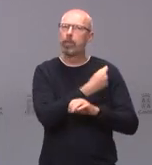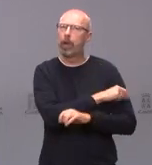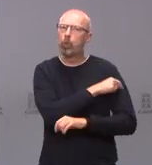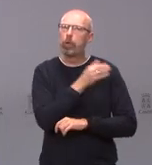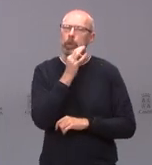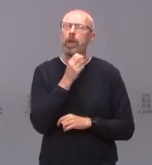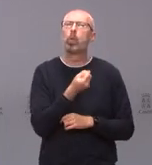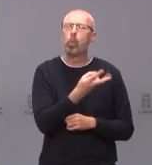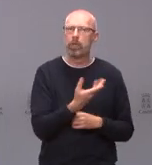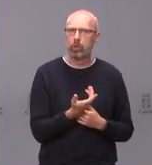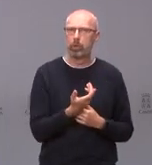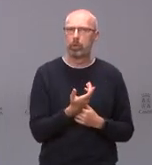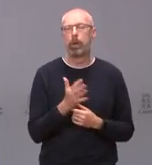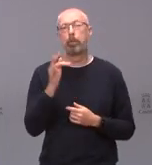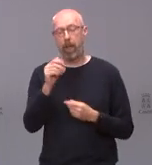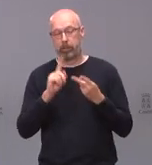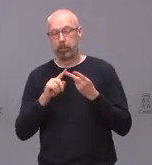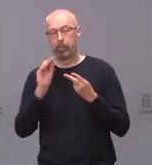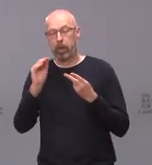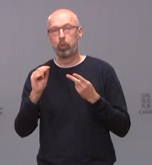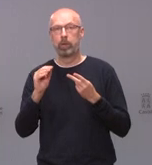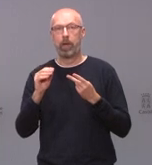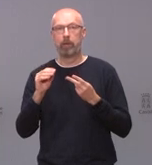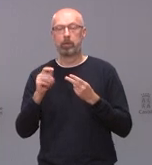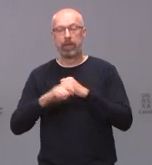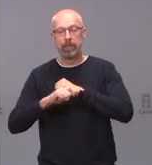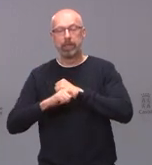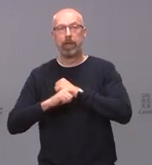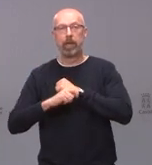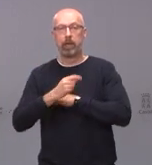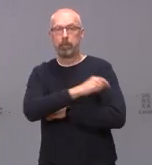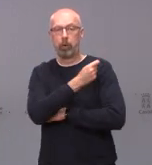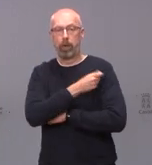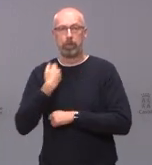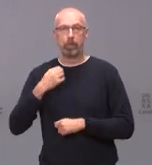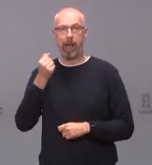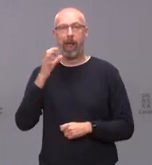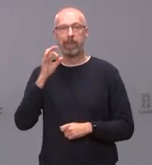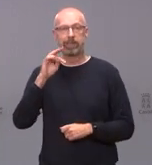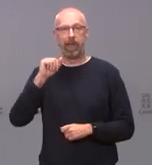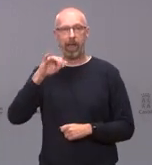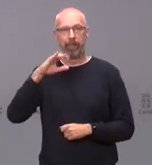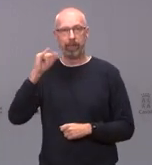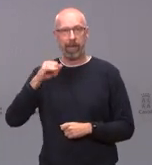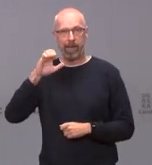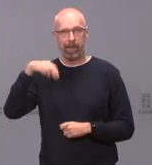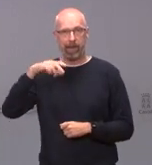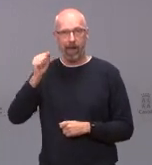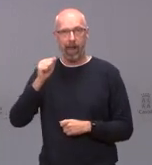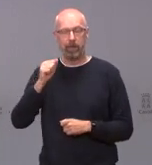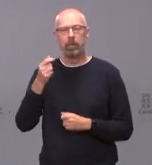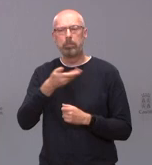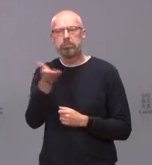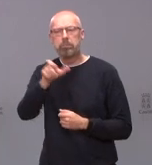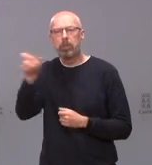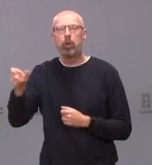otra parte cuál va a ser la estrategia de vacunación para la población general con AstraZeneca porque ya se ha llamado a las personas que tienen 65 años no sé